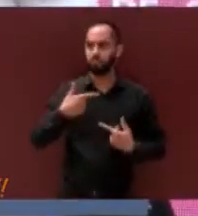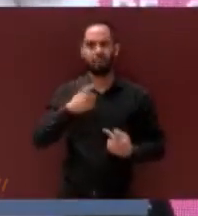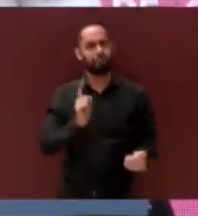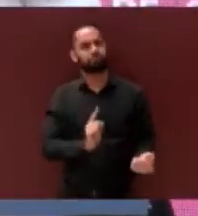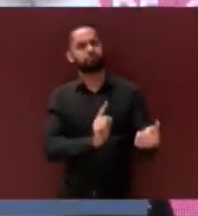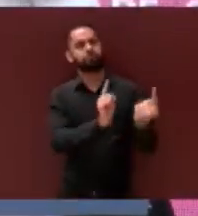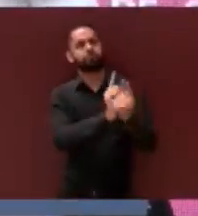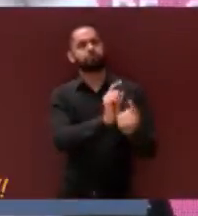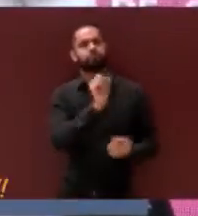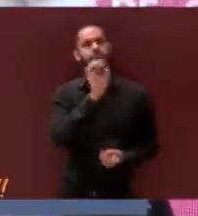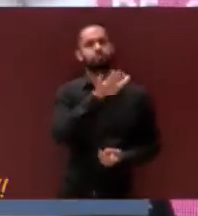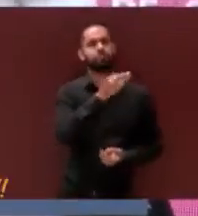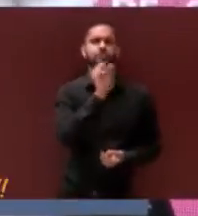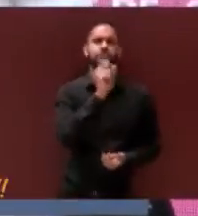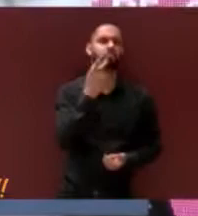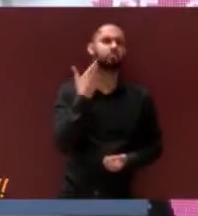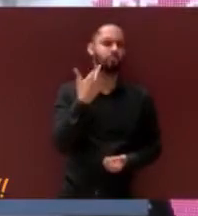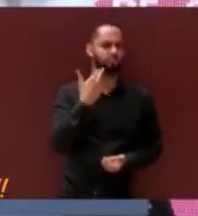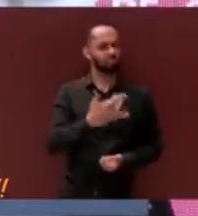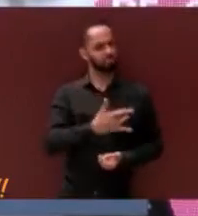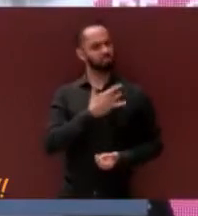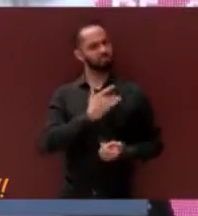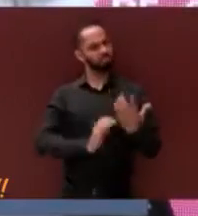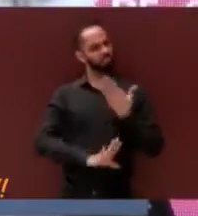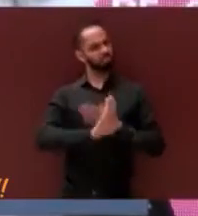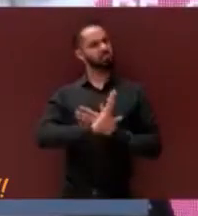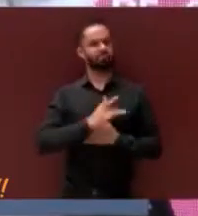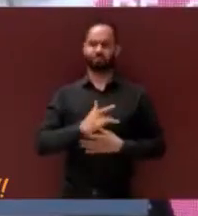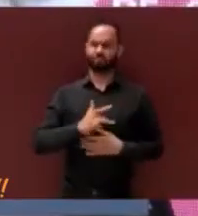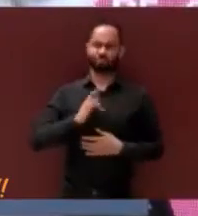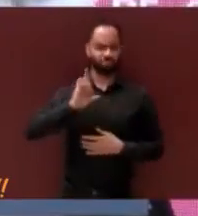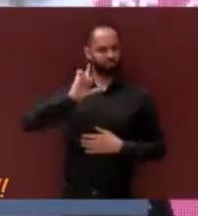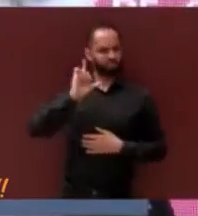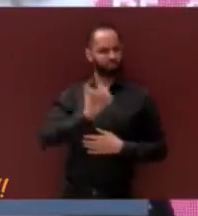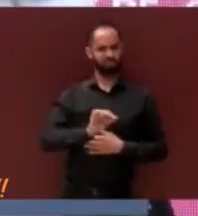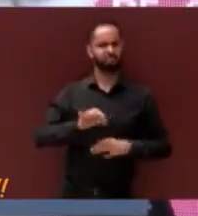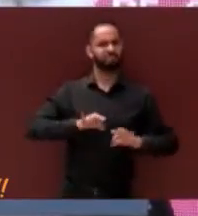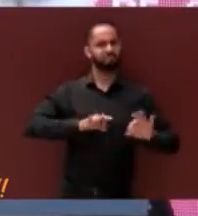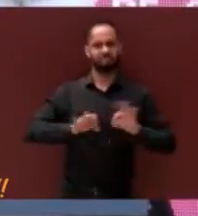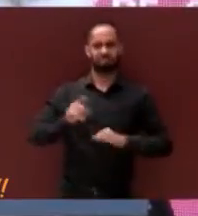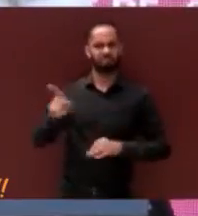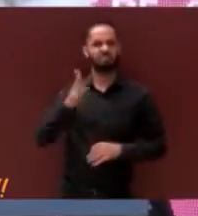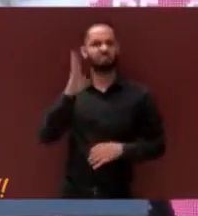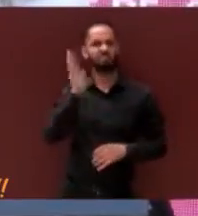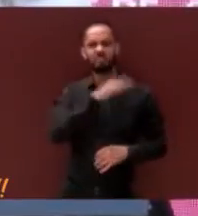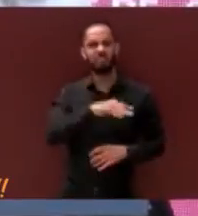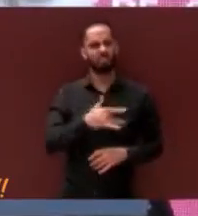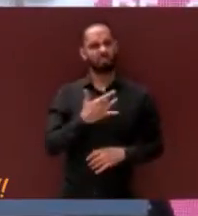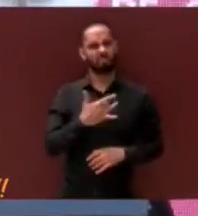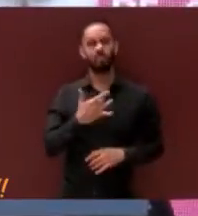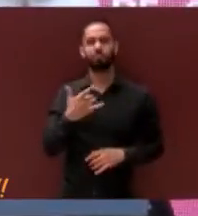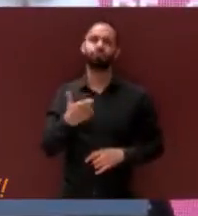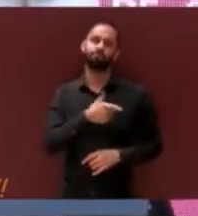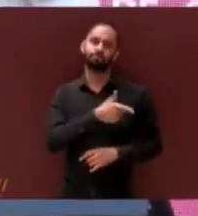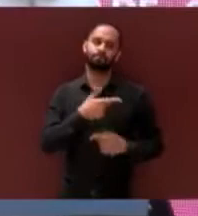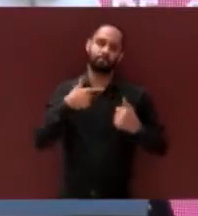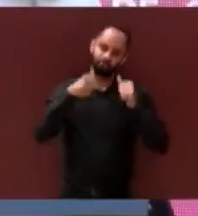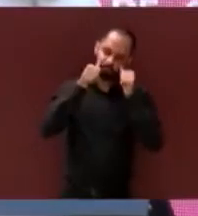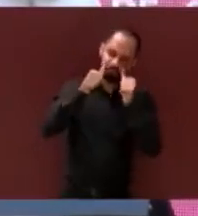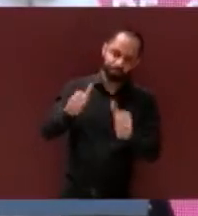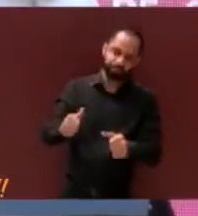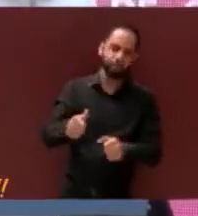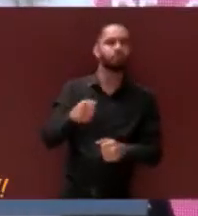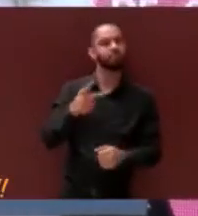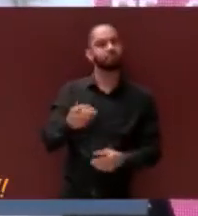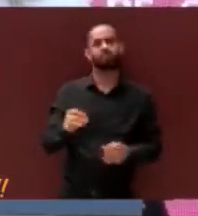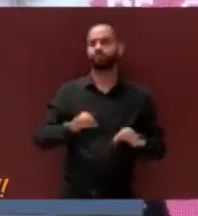Sindicatura Procuradora, ofendidos o agraviados por un mal servicio público. Este órgano tenía un pendiente